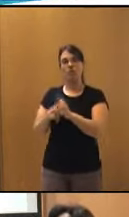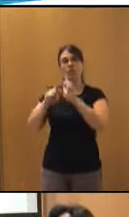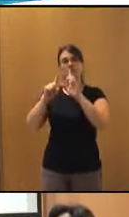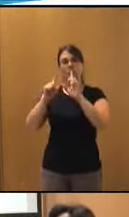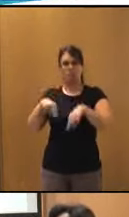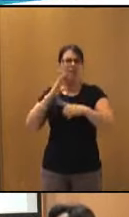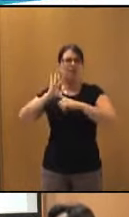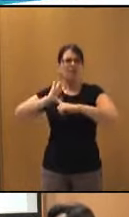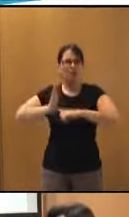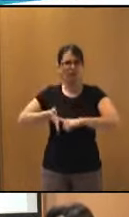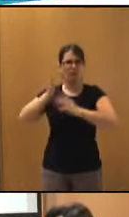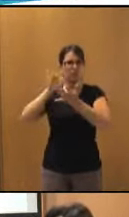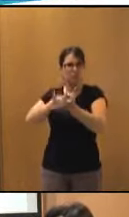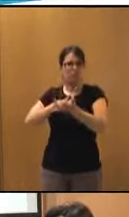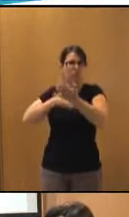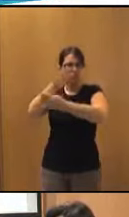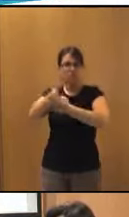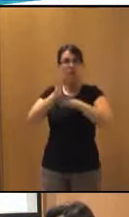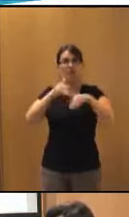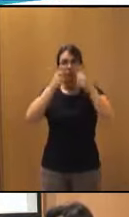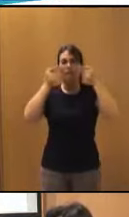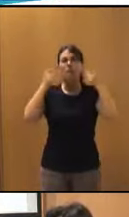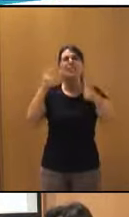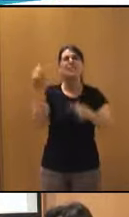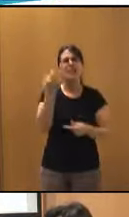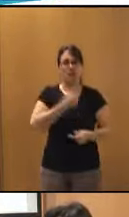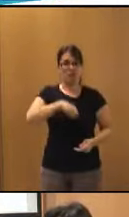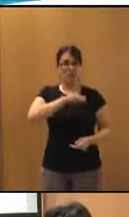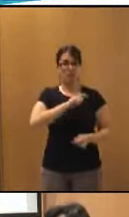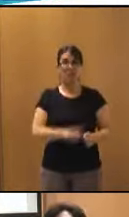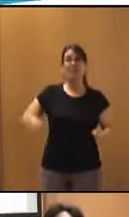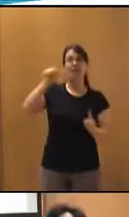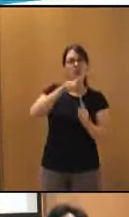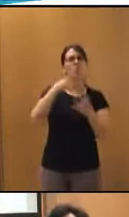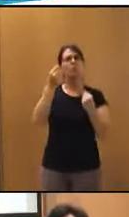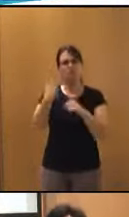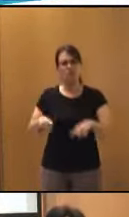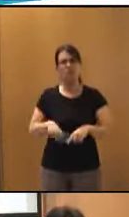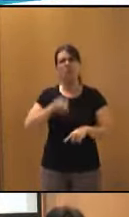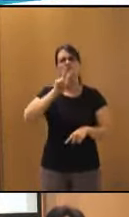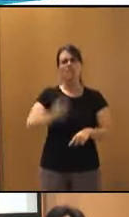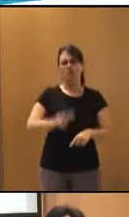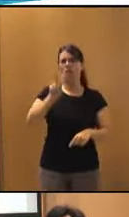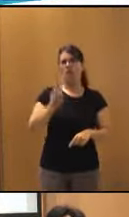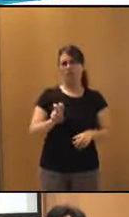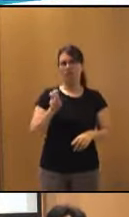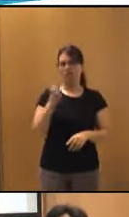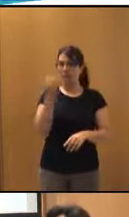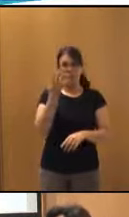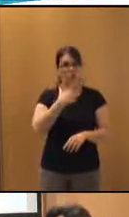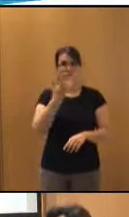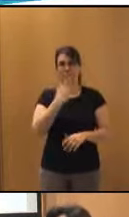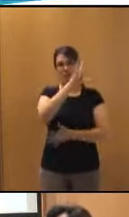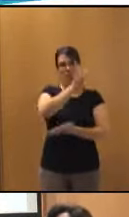ferias a las que hemos asistido, que en España se están haciendo muchas cosas que merece la pena dar a conocer. Y, en ese sentido, pues